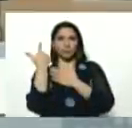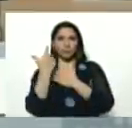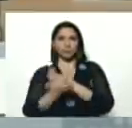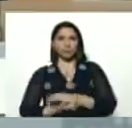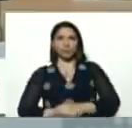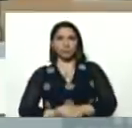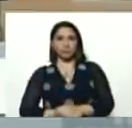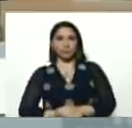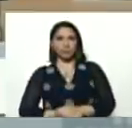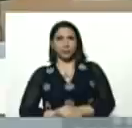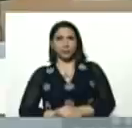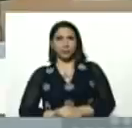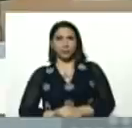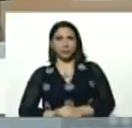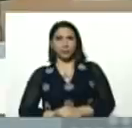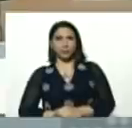Reyes,